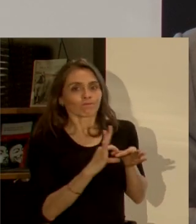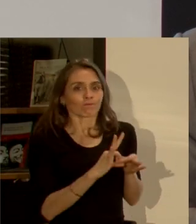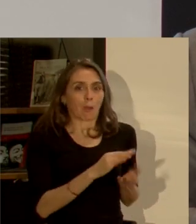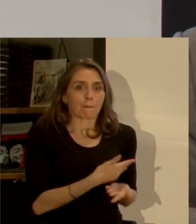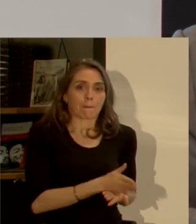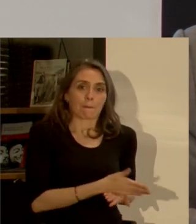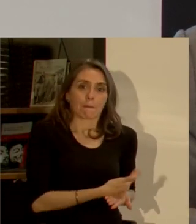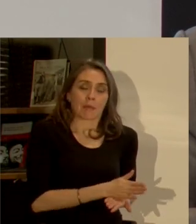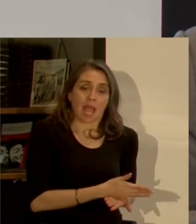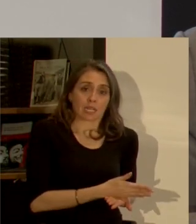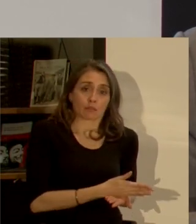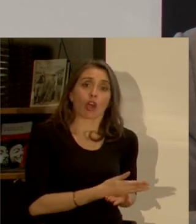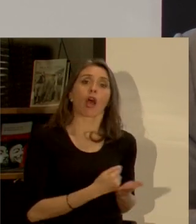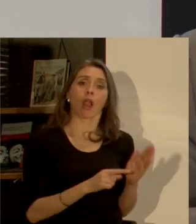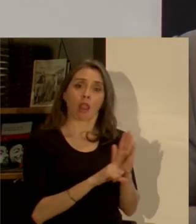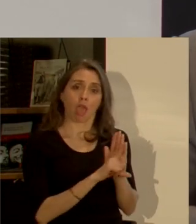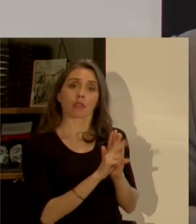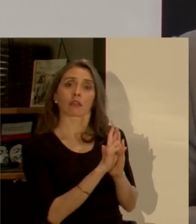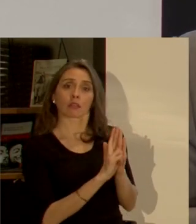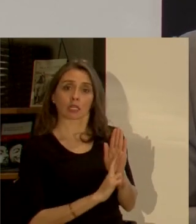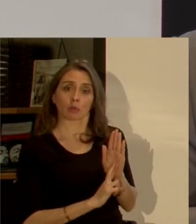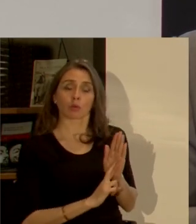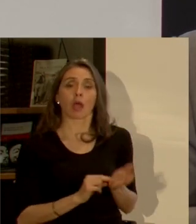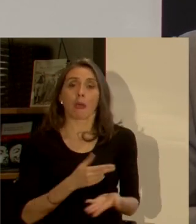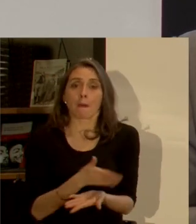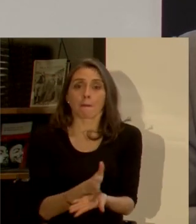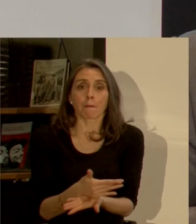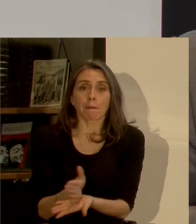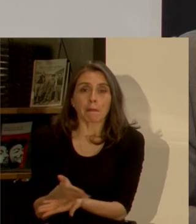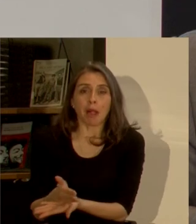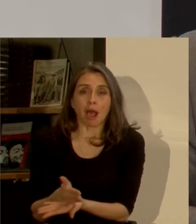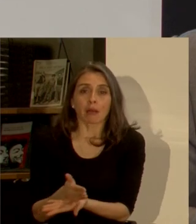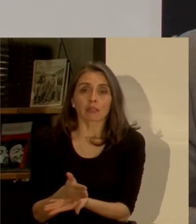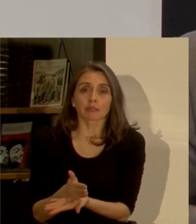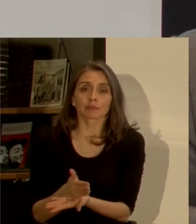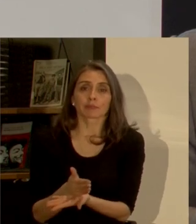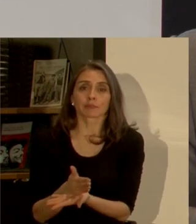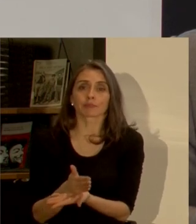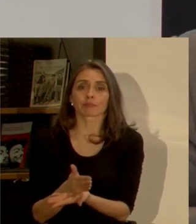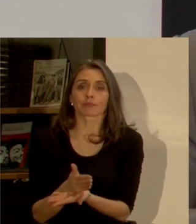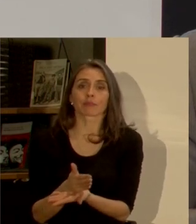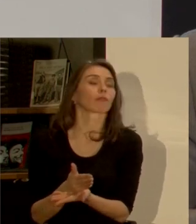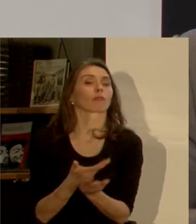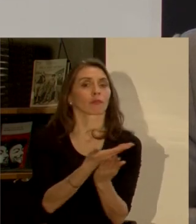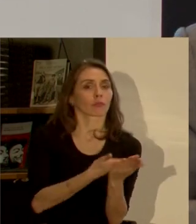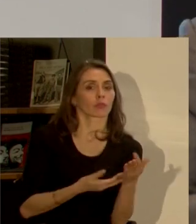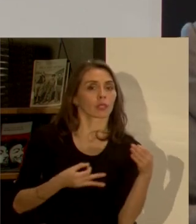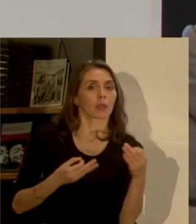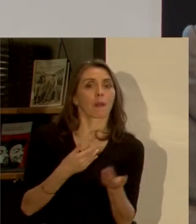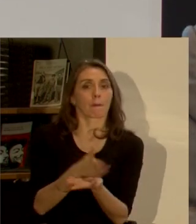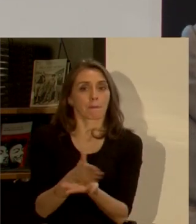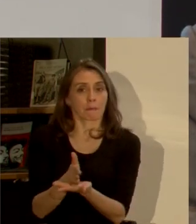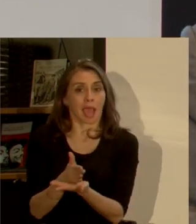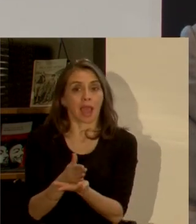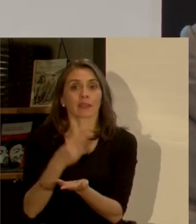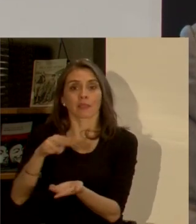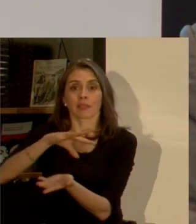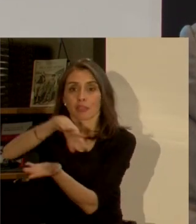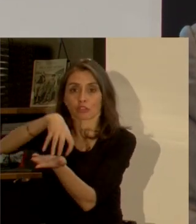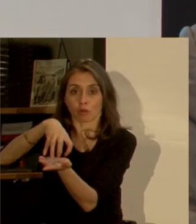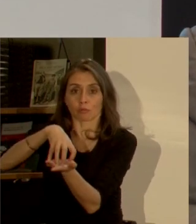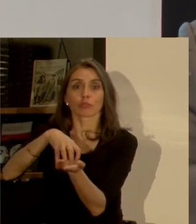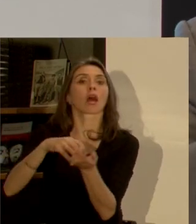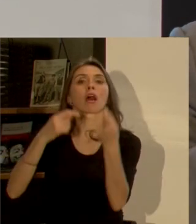muchas veces está regulada por ejemplo muchos de los planes o los instrumentos de planificación también pasan por el sistema de